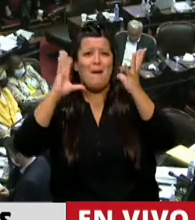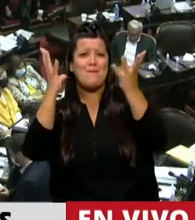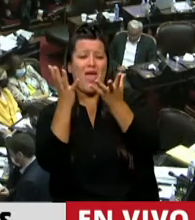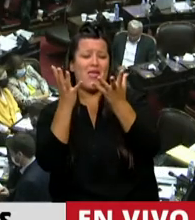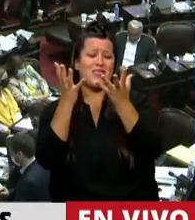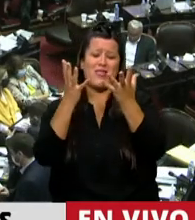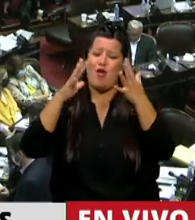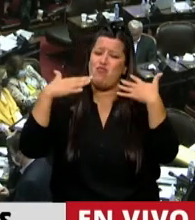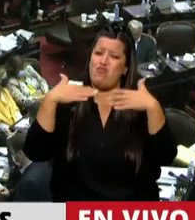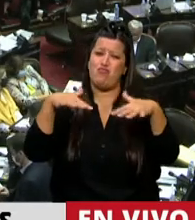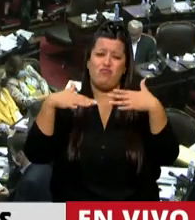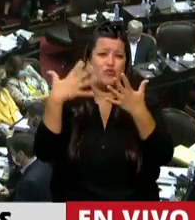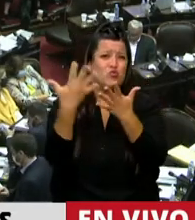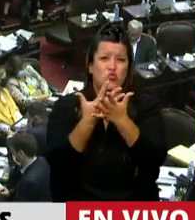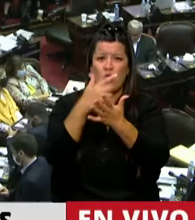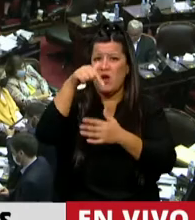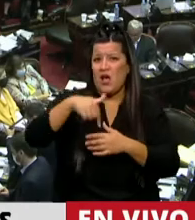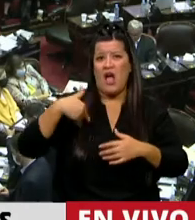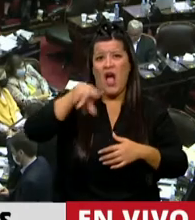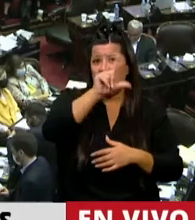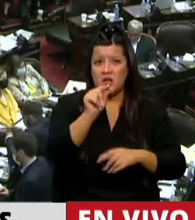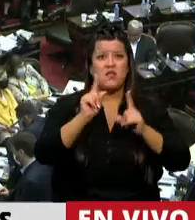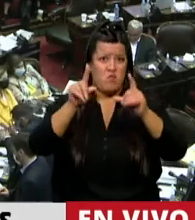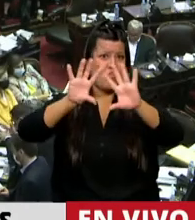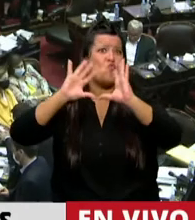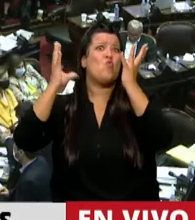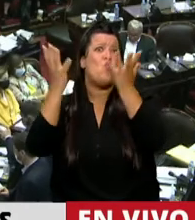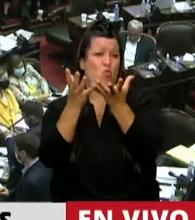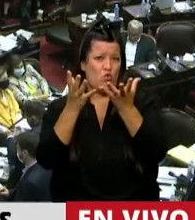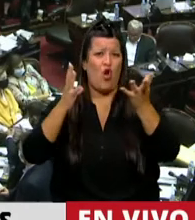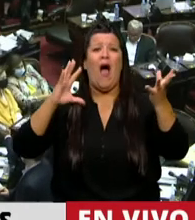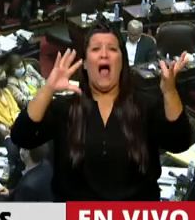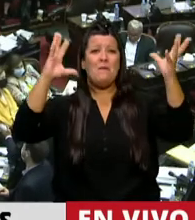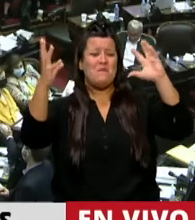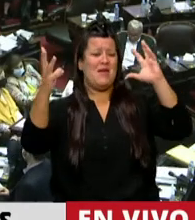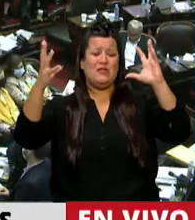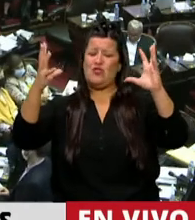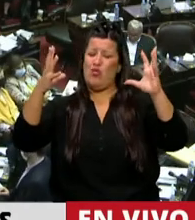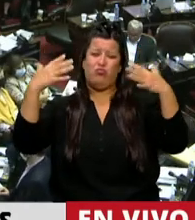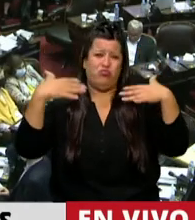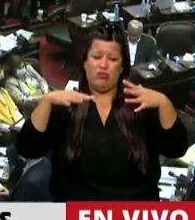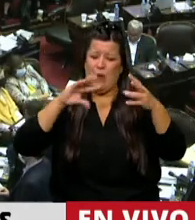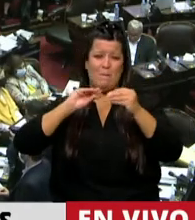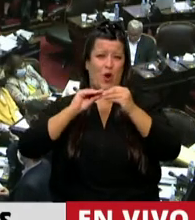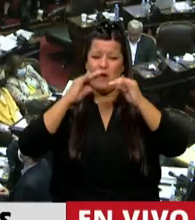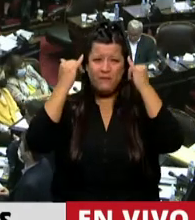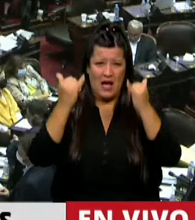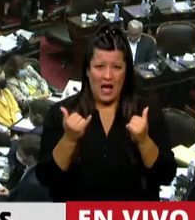está sufriendo la Argentina y el mundo. Este proyecto, sin embargo, tiene